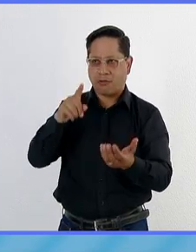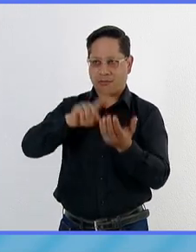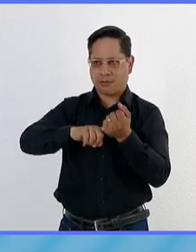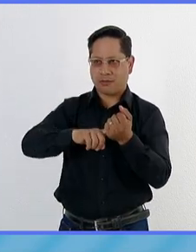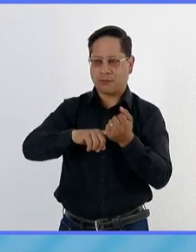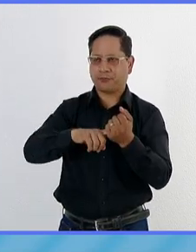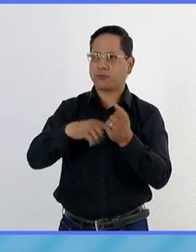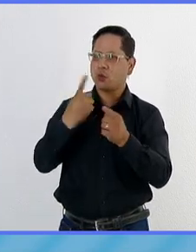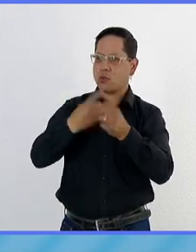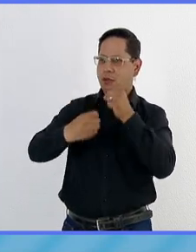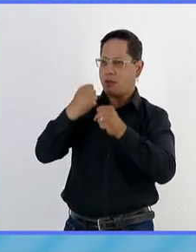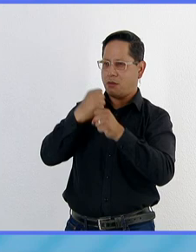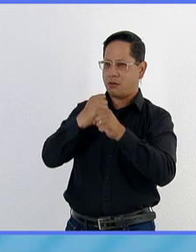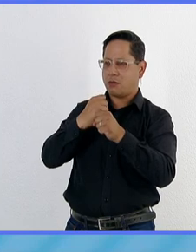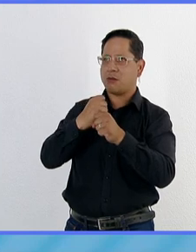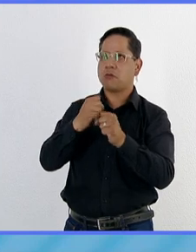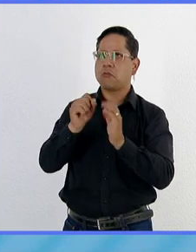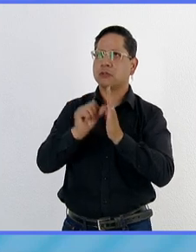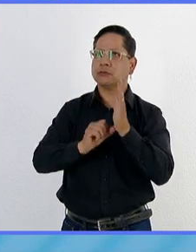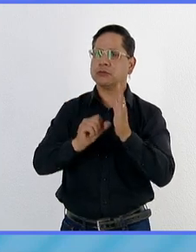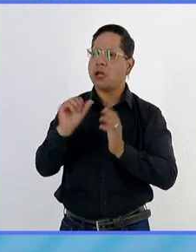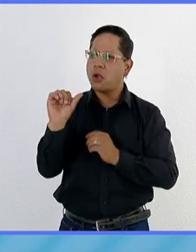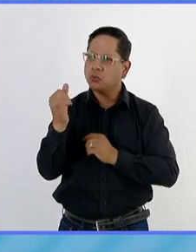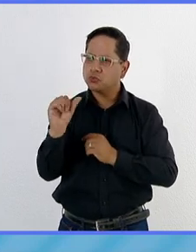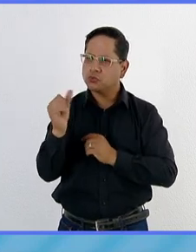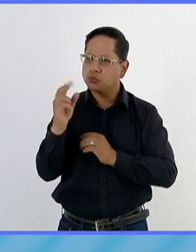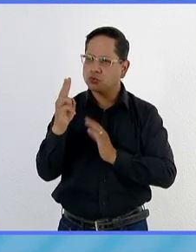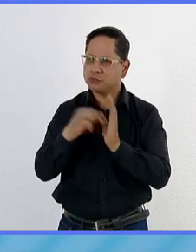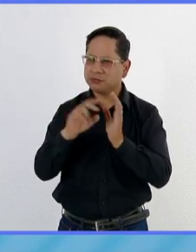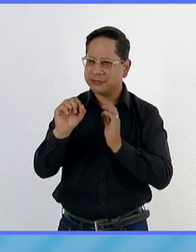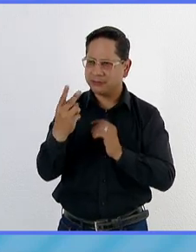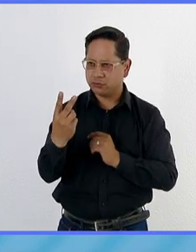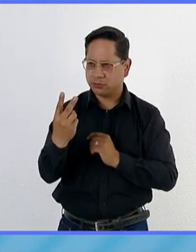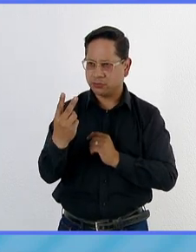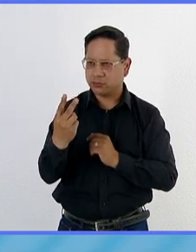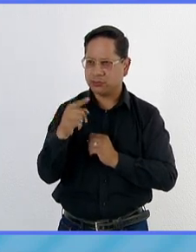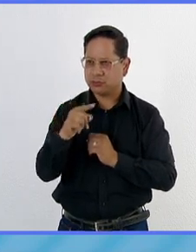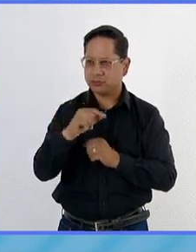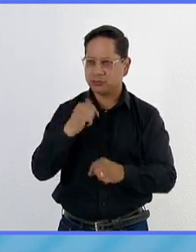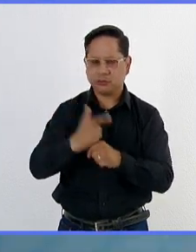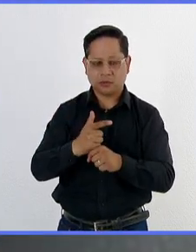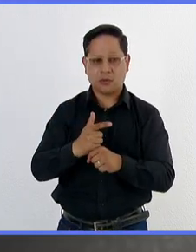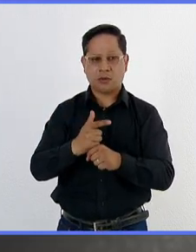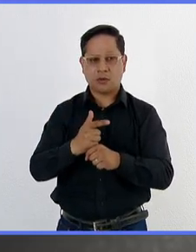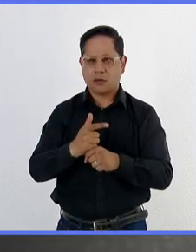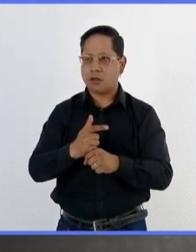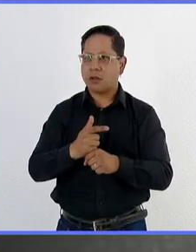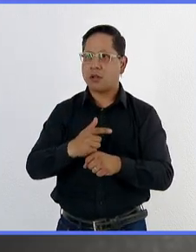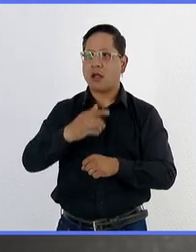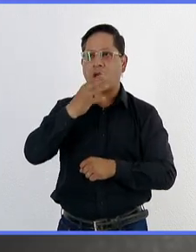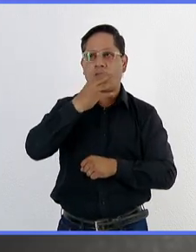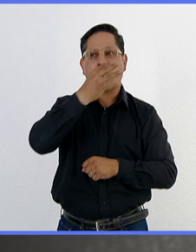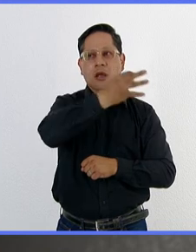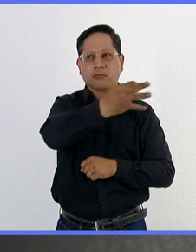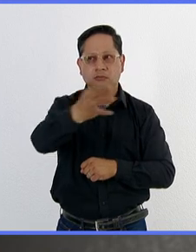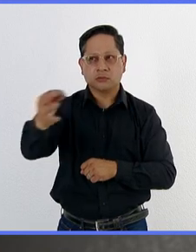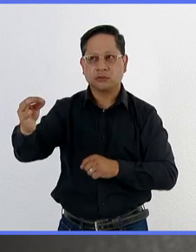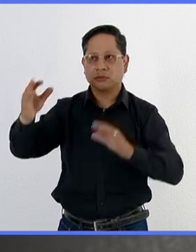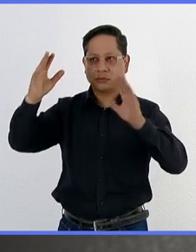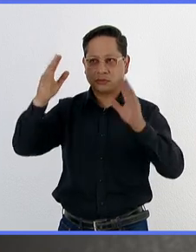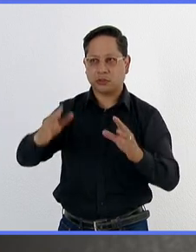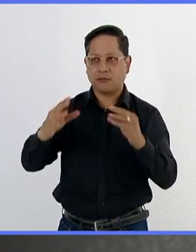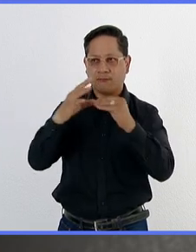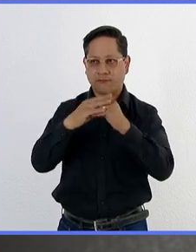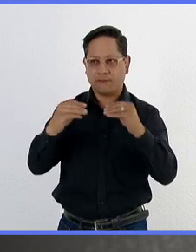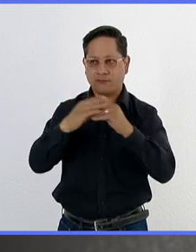De hecho, el año pasado, en agosto del 2022, se declaró la erradicación de la